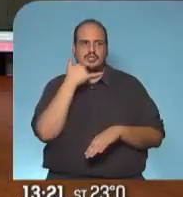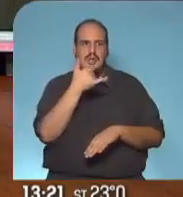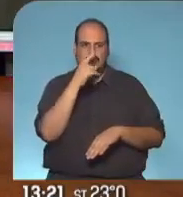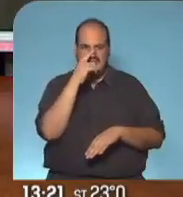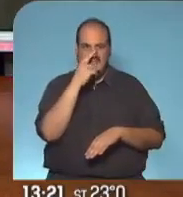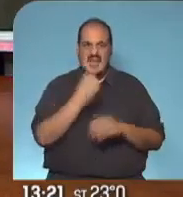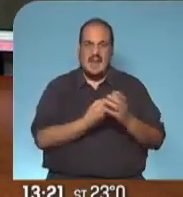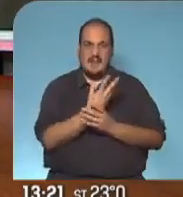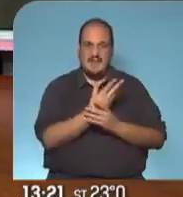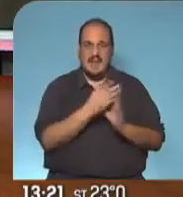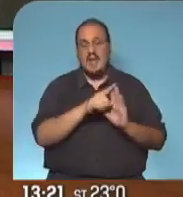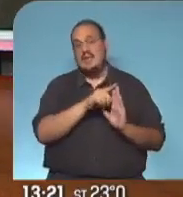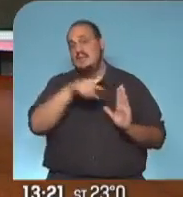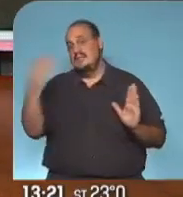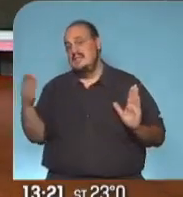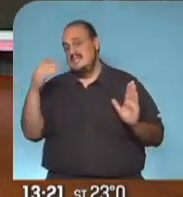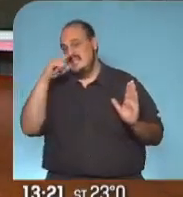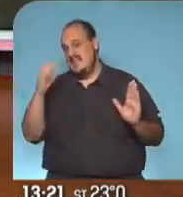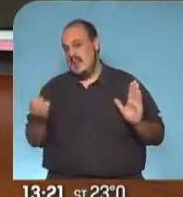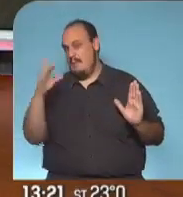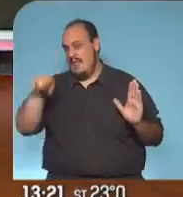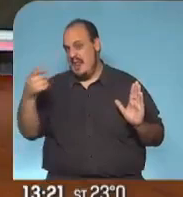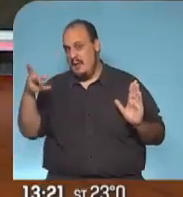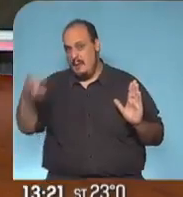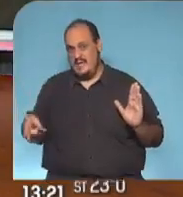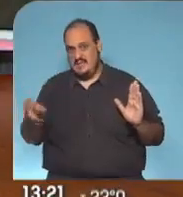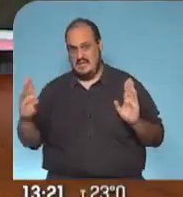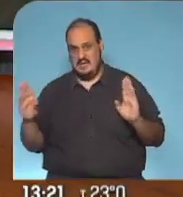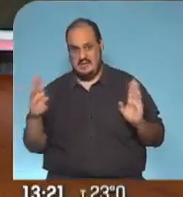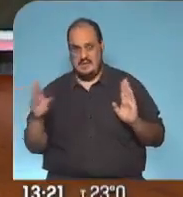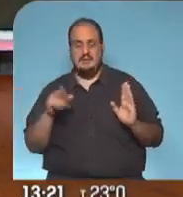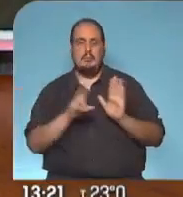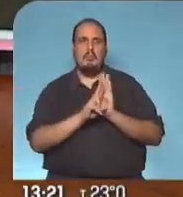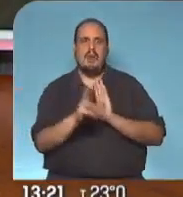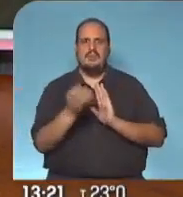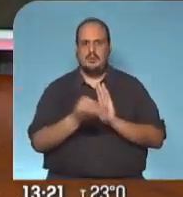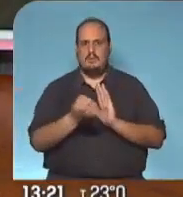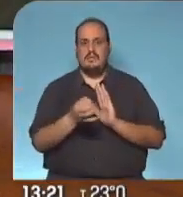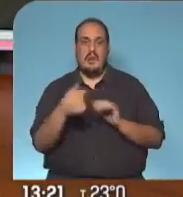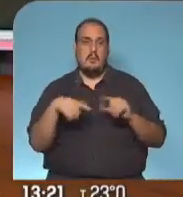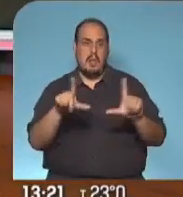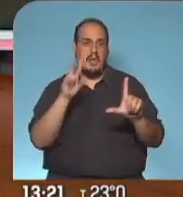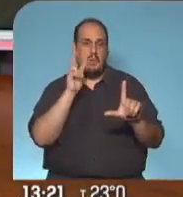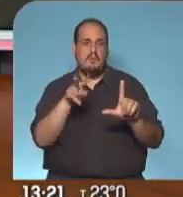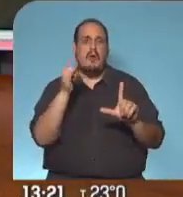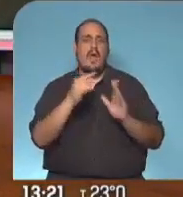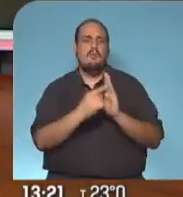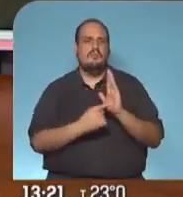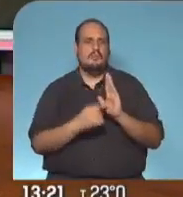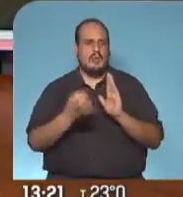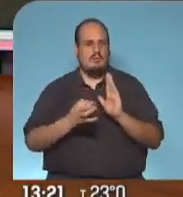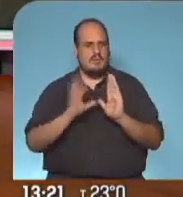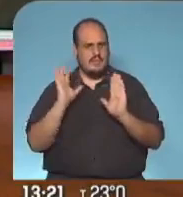se vence a las 7 de la mañana del día siguiente es un permiso particular que según vemos en estas placas tiene algunas características